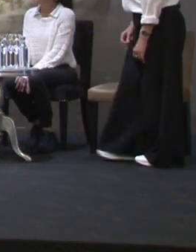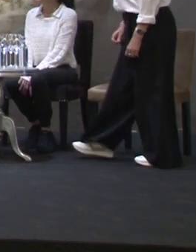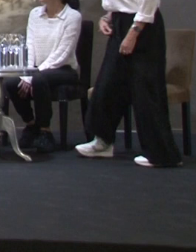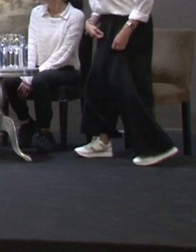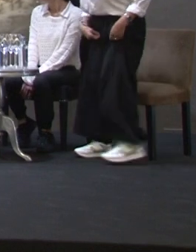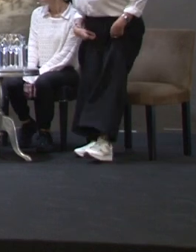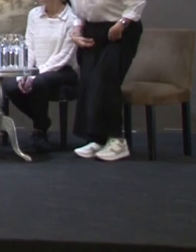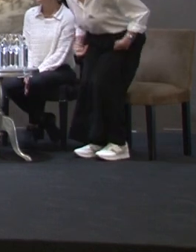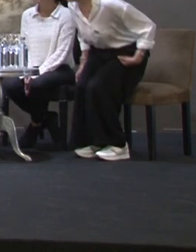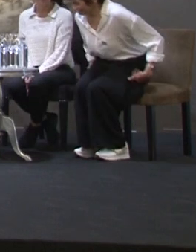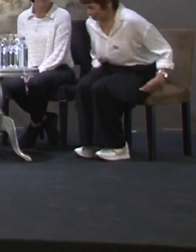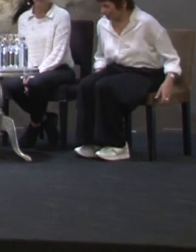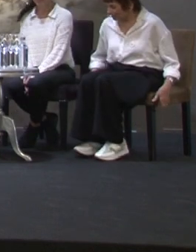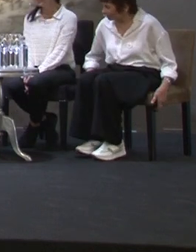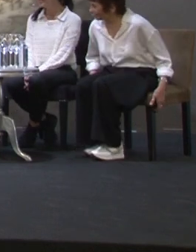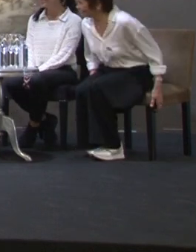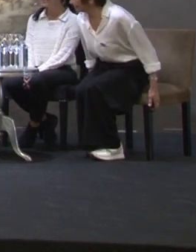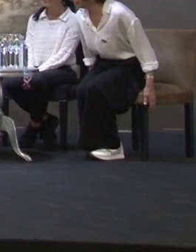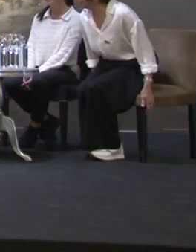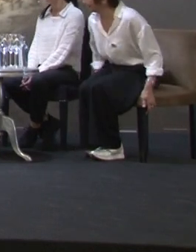Bueno, y si no tenéis sitio… Ah, tenemos, tenemos.